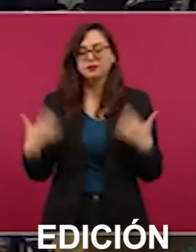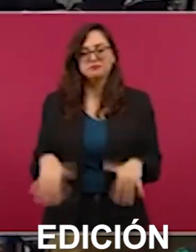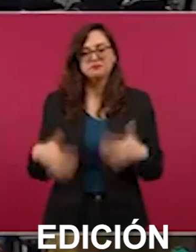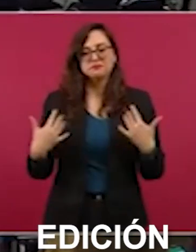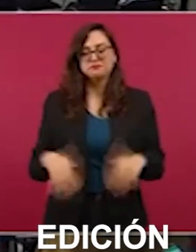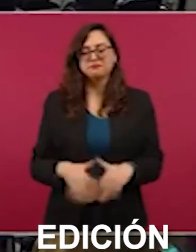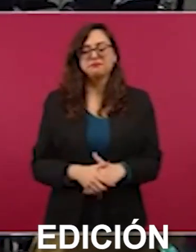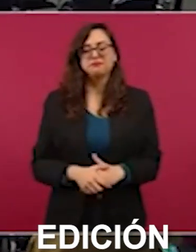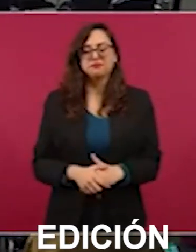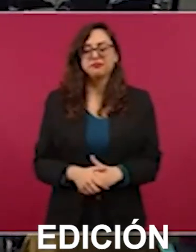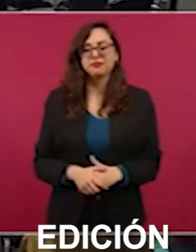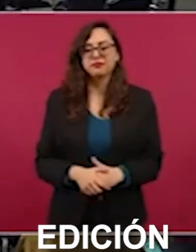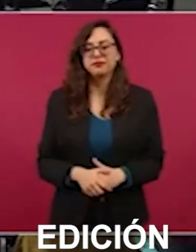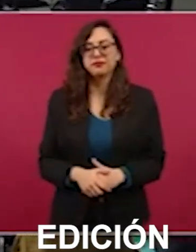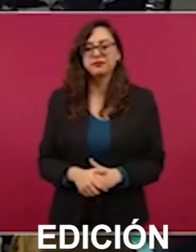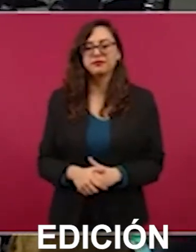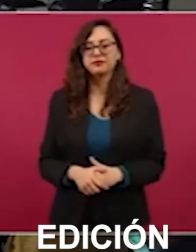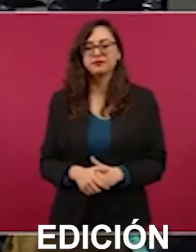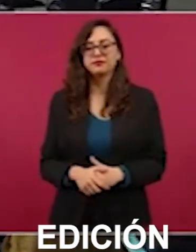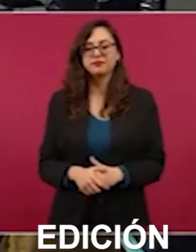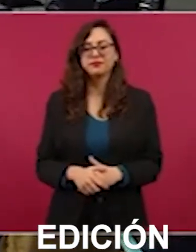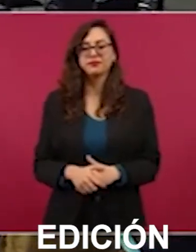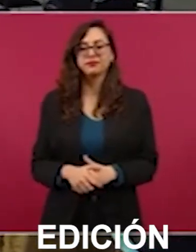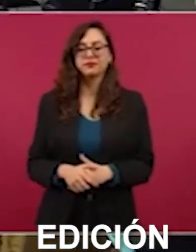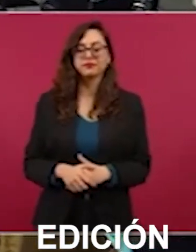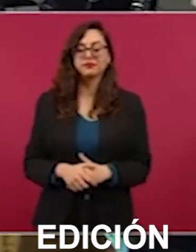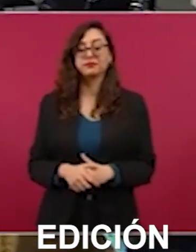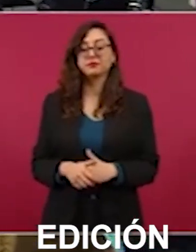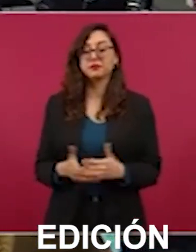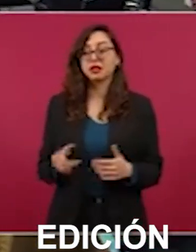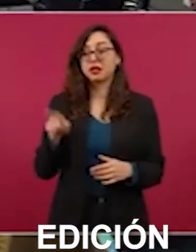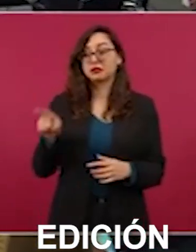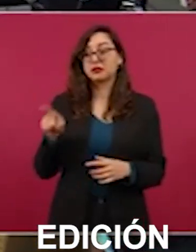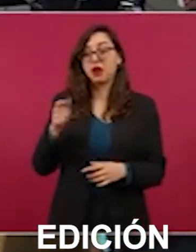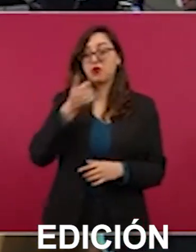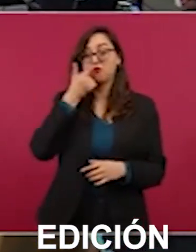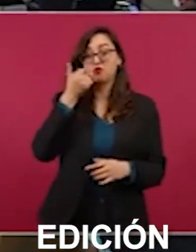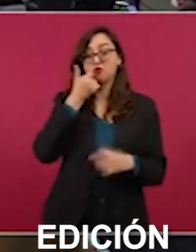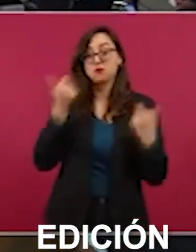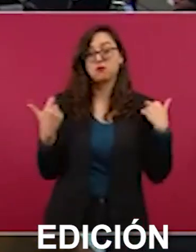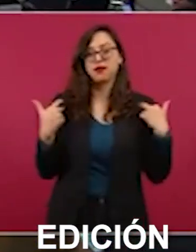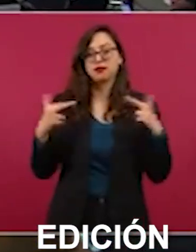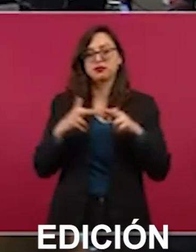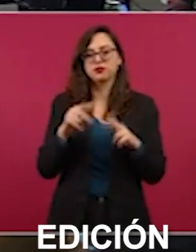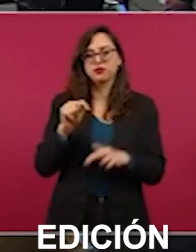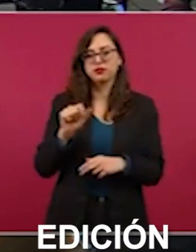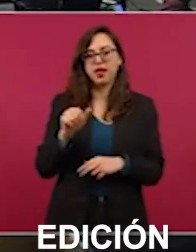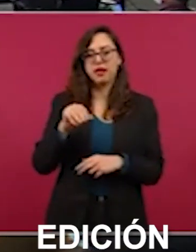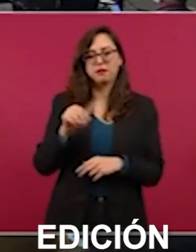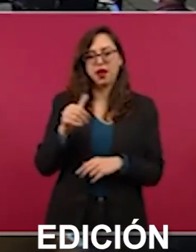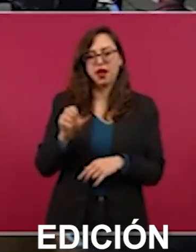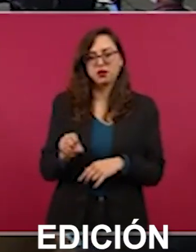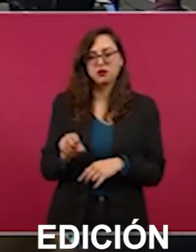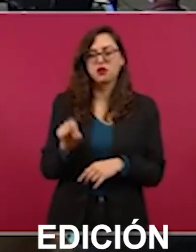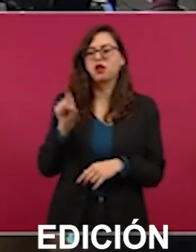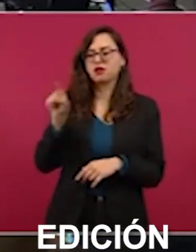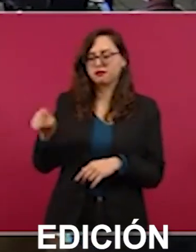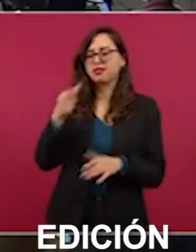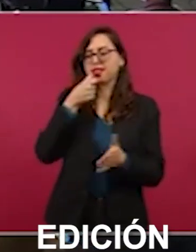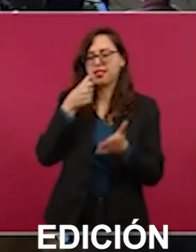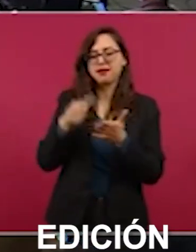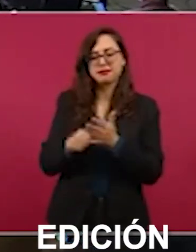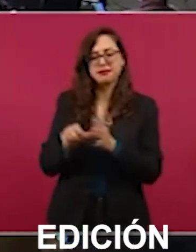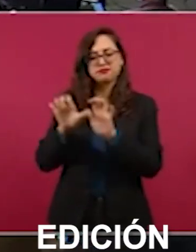promovido por el maestro Tamayo me mandó una